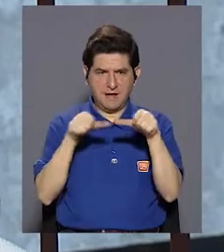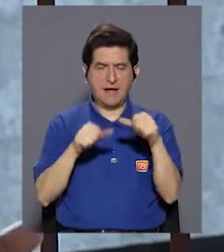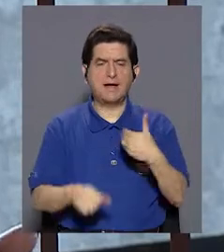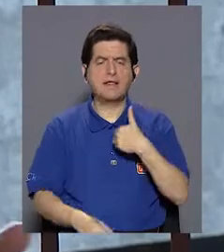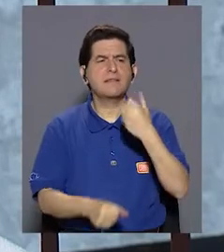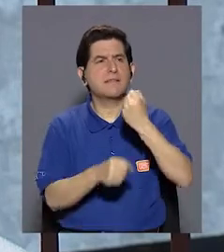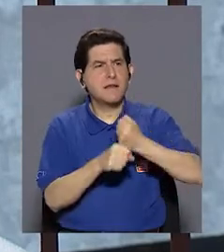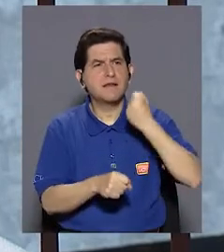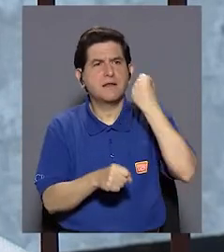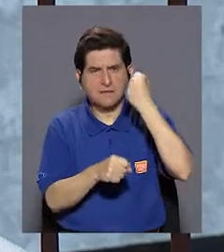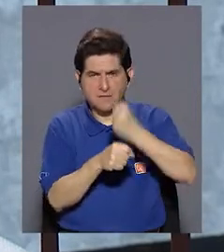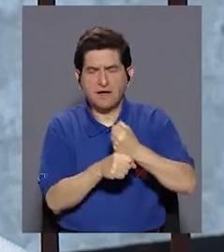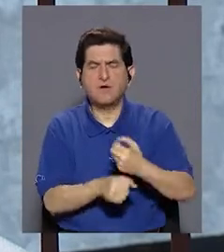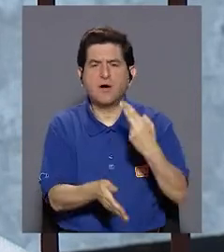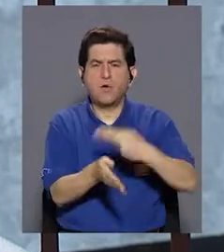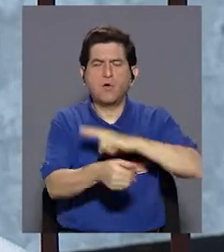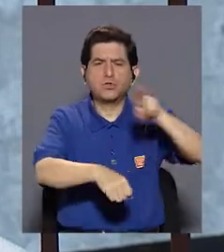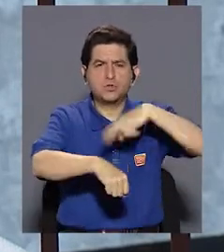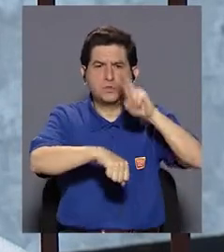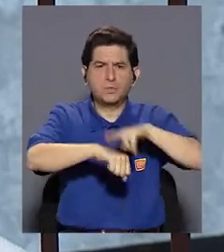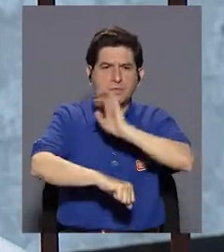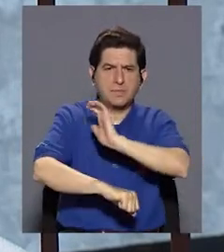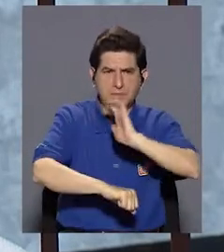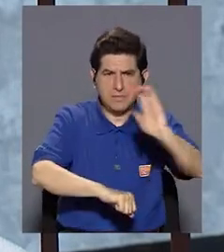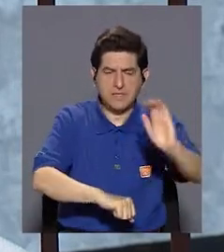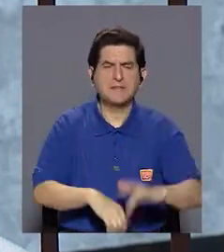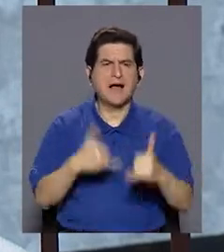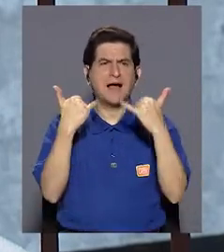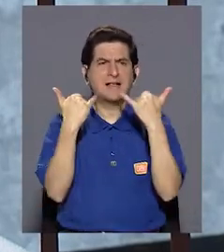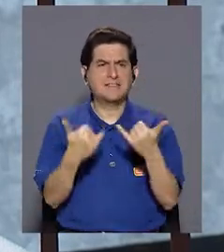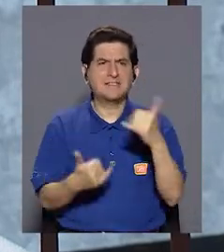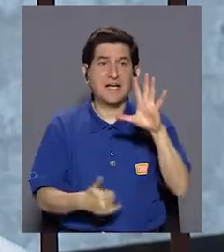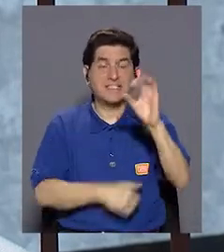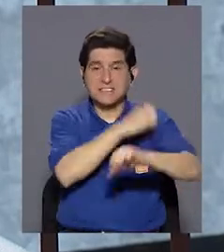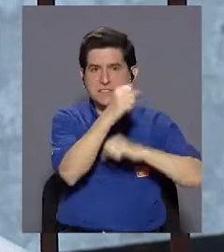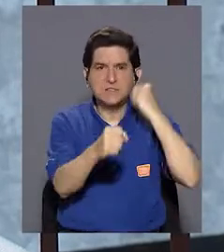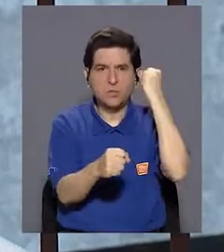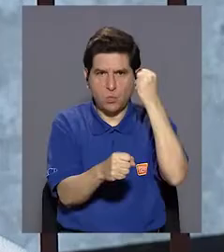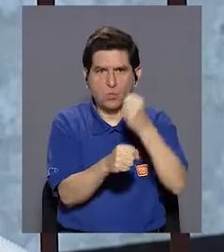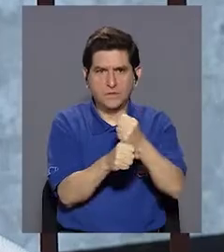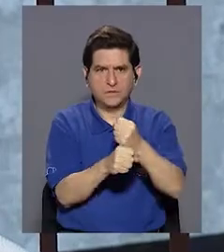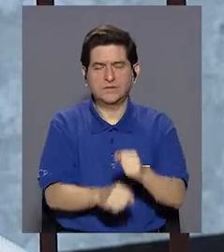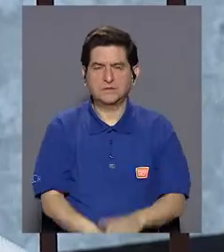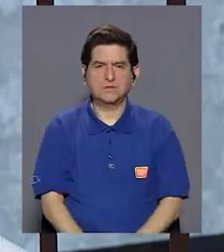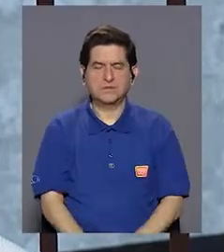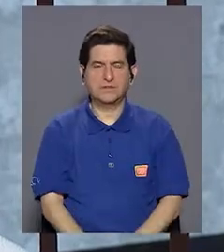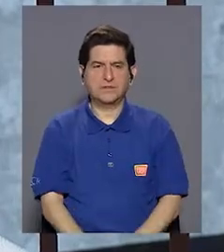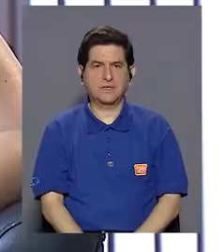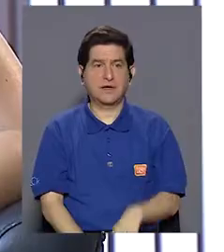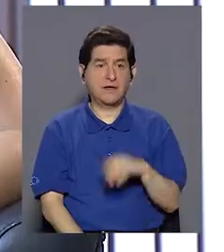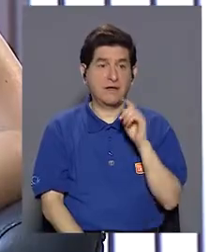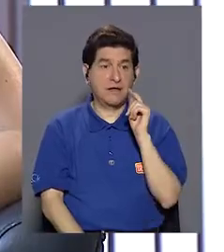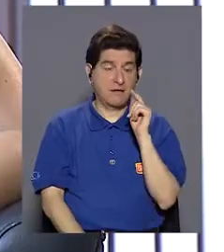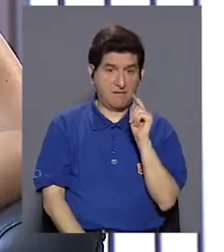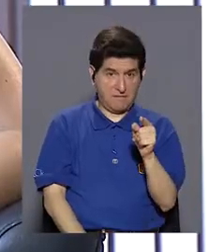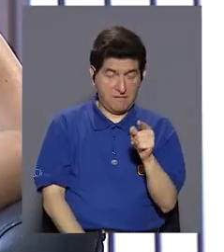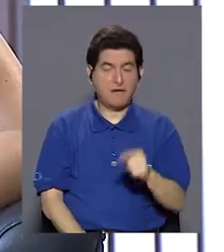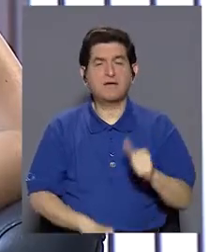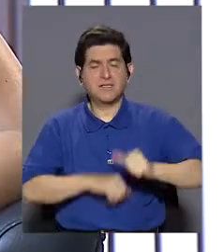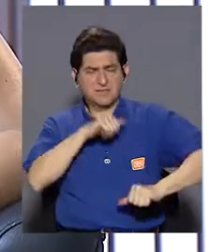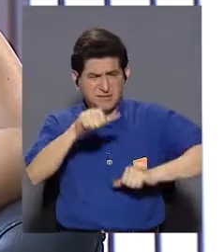tenemos de trabajar en el Hospital Nacional de Niños ya casi los 50 años de estar en esta